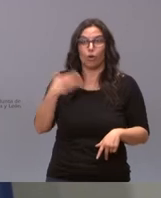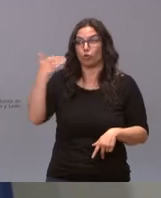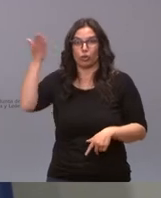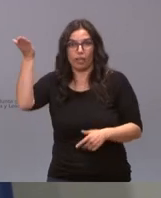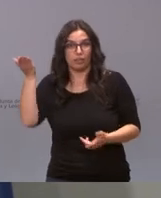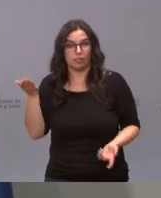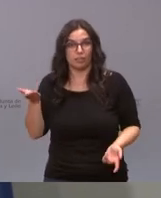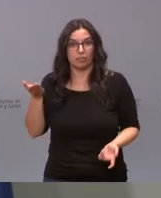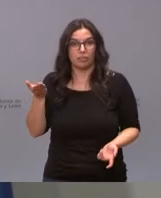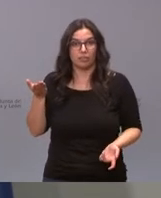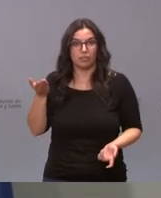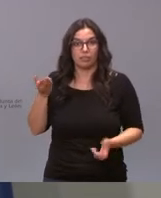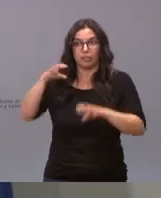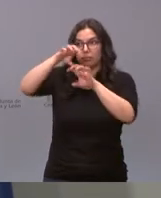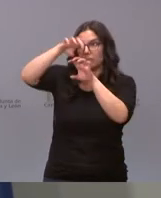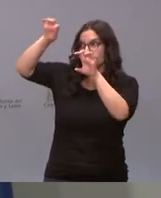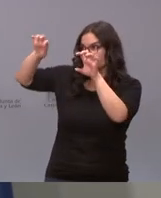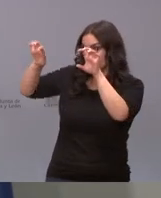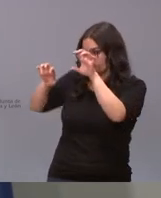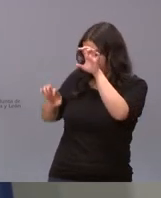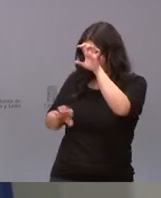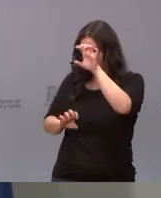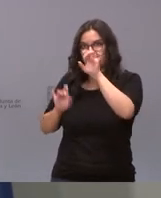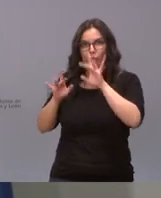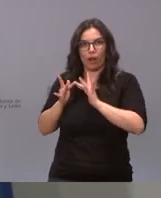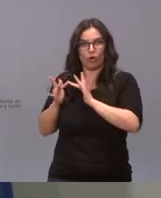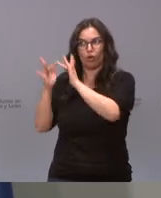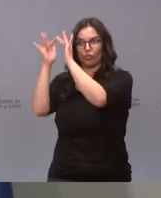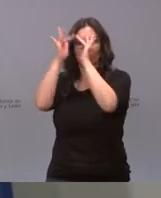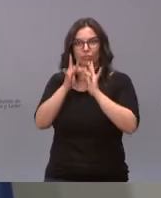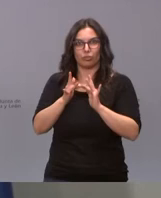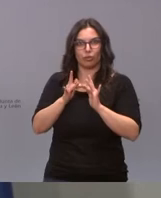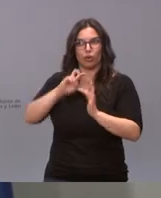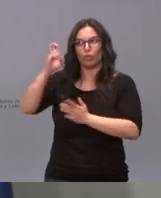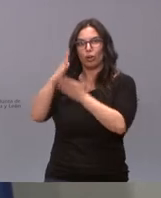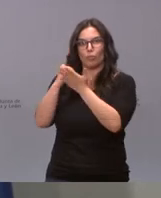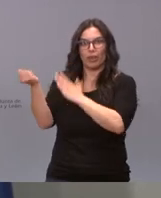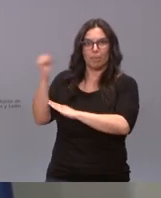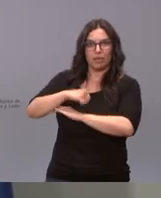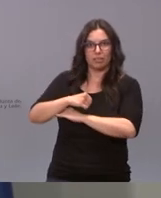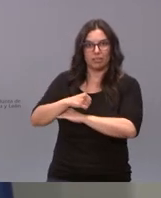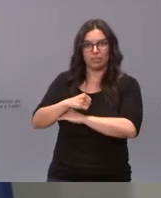que tenemos Soria donde también tenemos una incidencia alta con otras comunidades que tienen una incidencia más alta es la misma